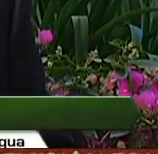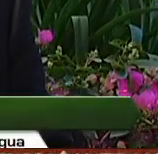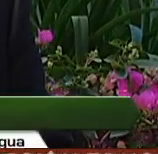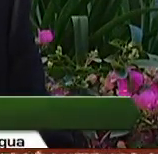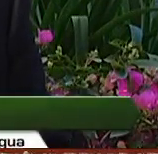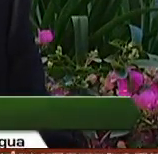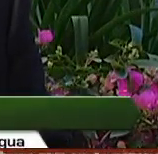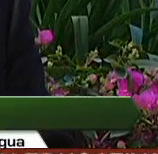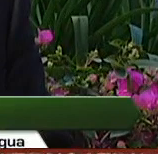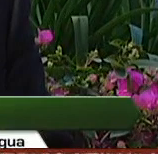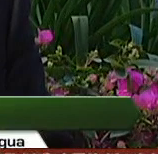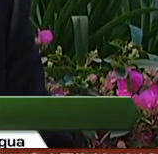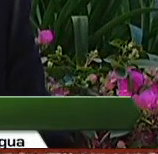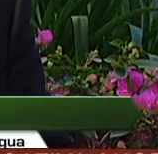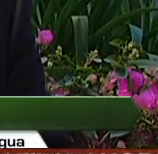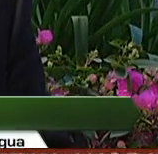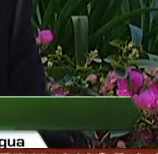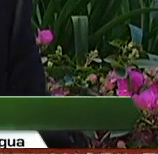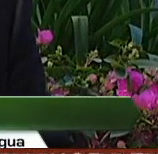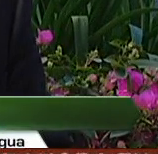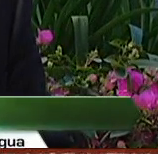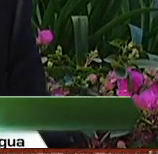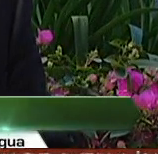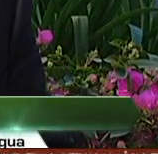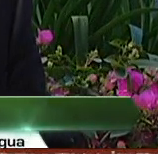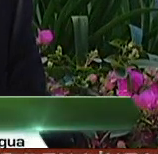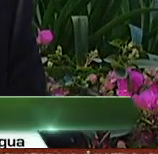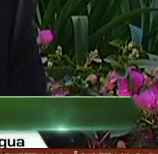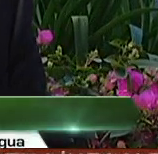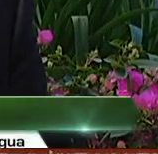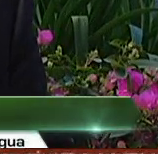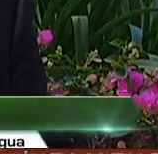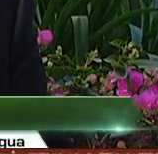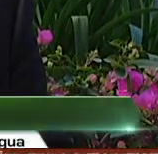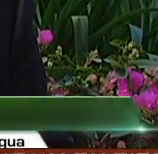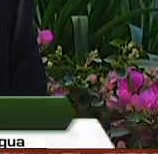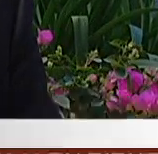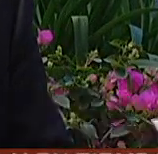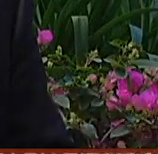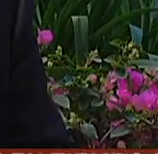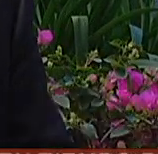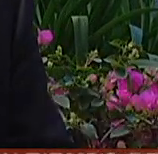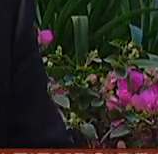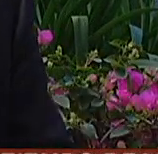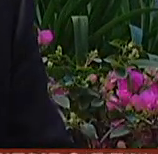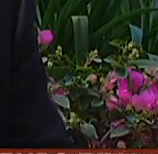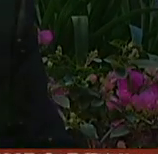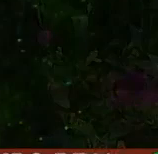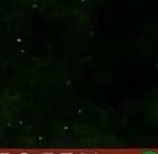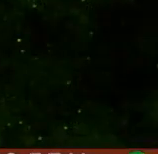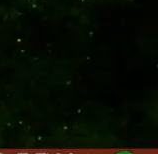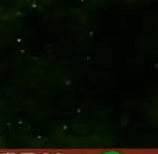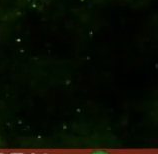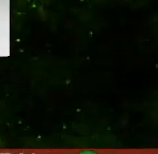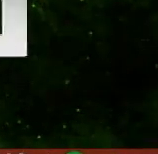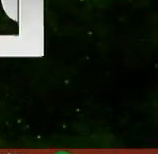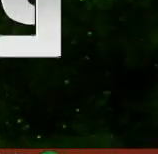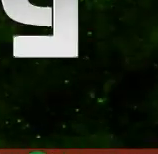ser sino timbre de mayor satisfacción un enorme motivo de orgullo